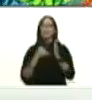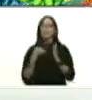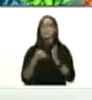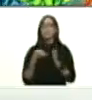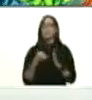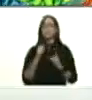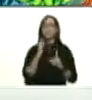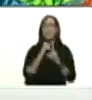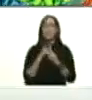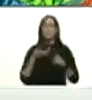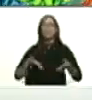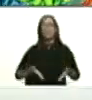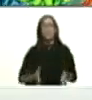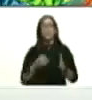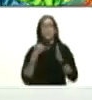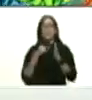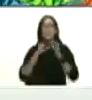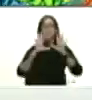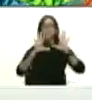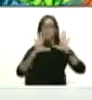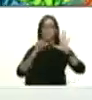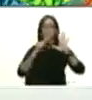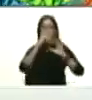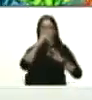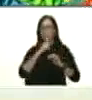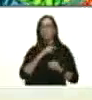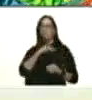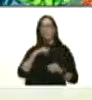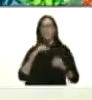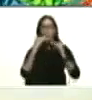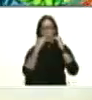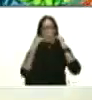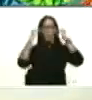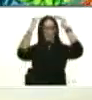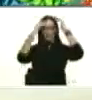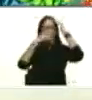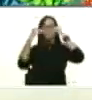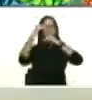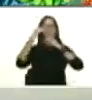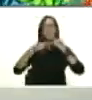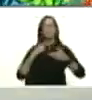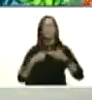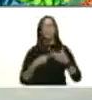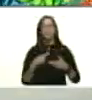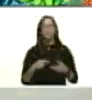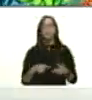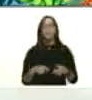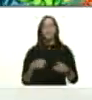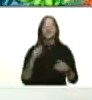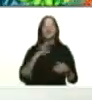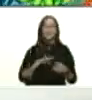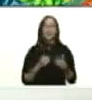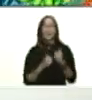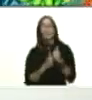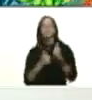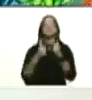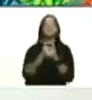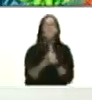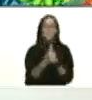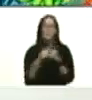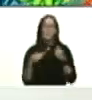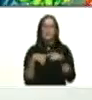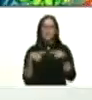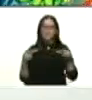desde el nacimiento del Inamé hace 16 años con nuestro comandante supremo de la revolución prácticamente estamos un paso adelante ante esta